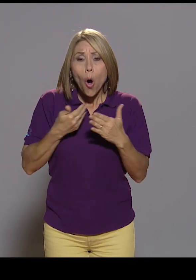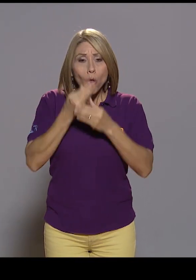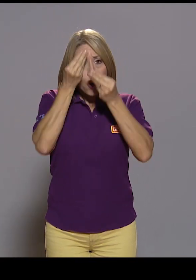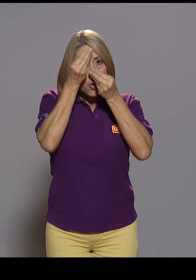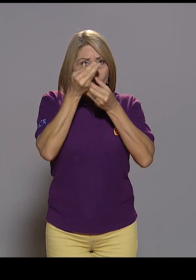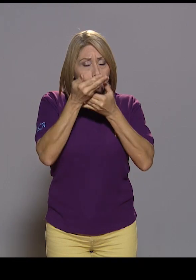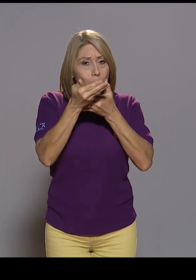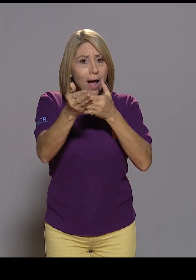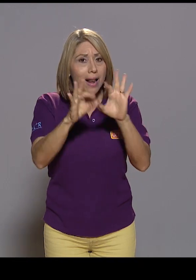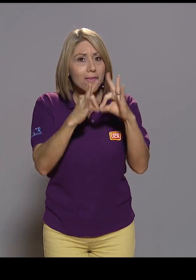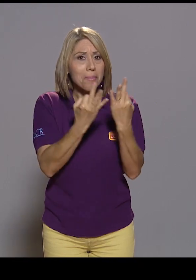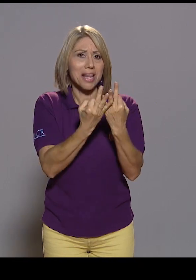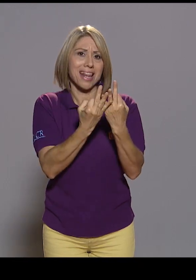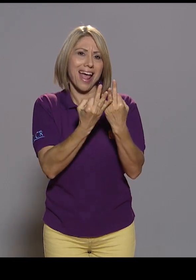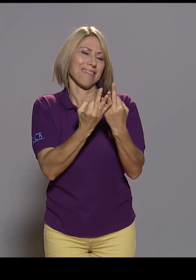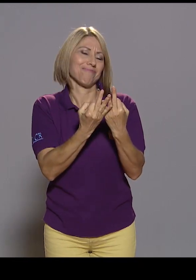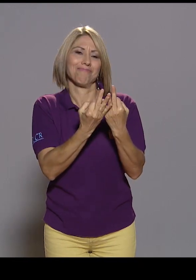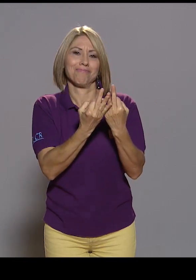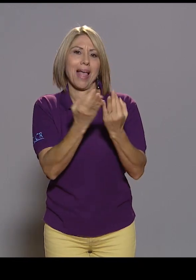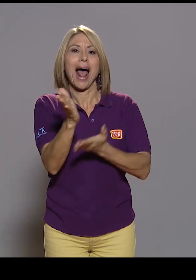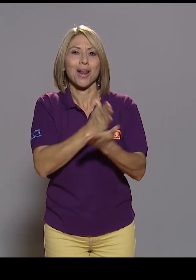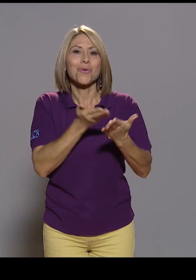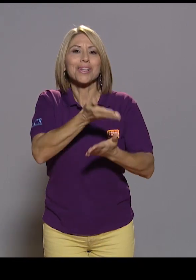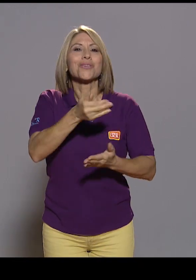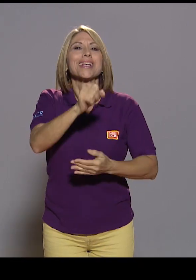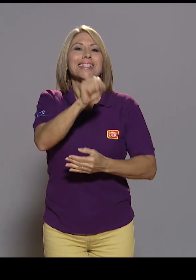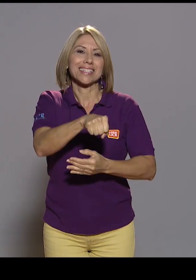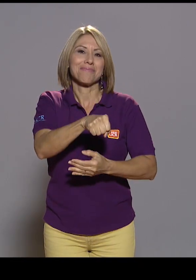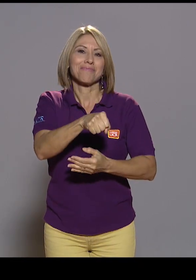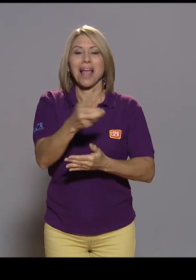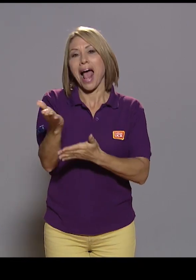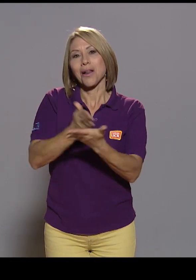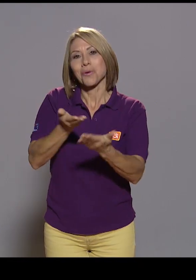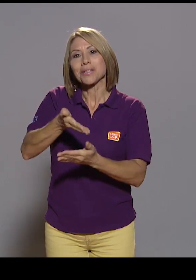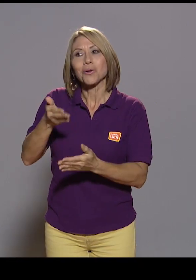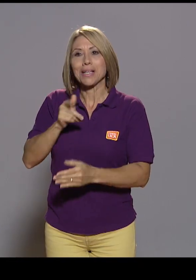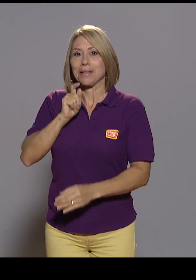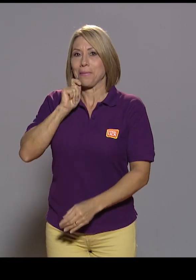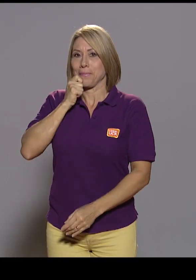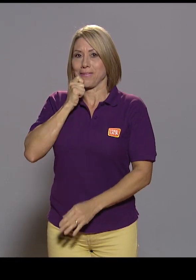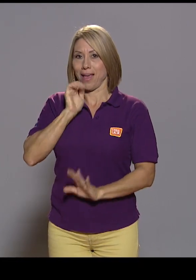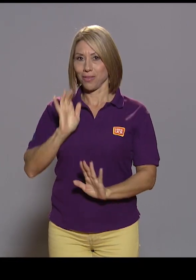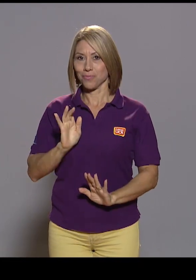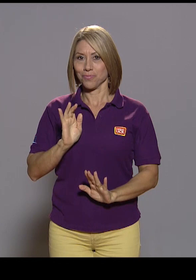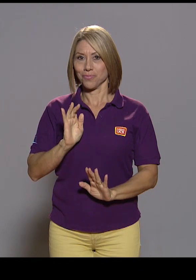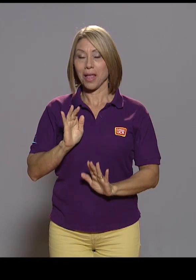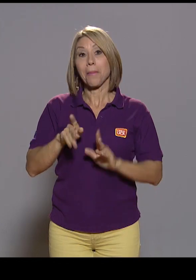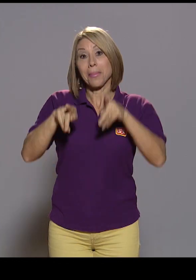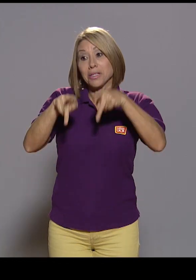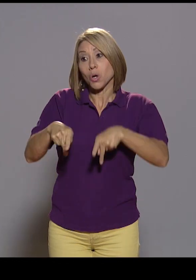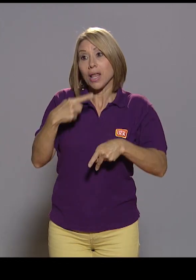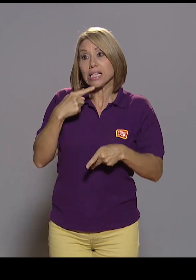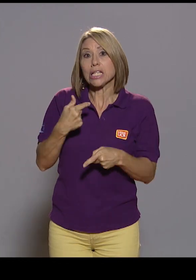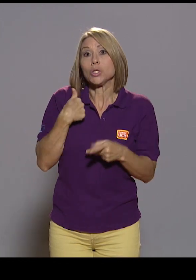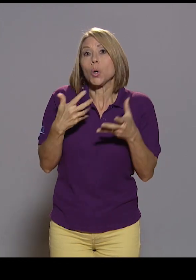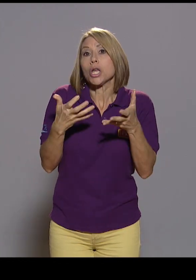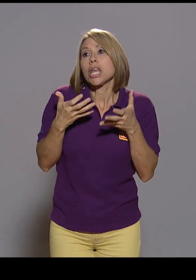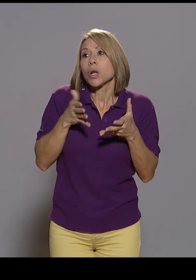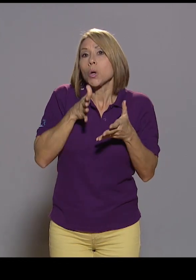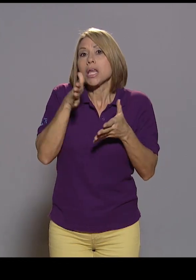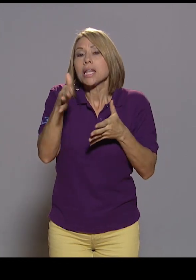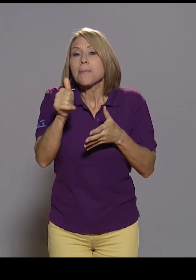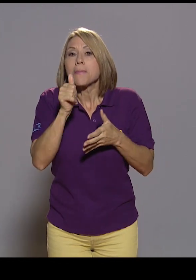otras cosas quiero compartirlas en privado, hay lugares donde quiero ir en privado, en forma independiente, hay cosas que quiero hacer y